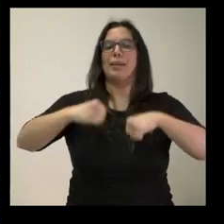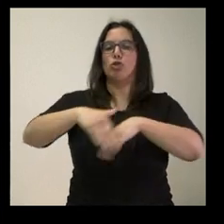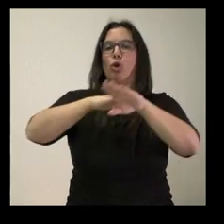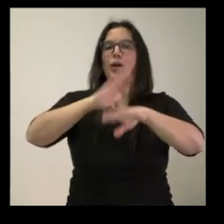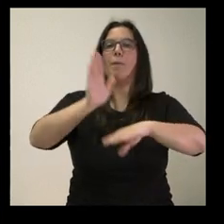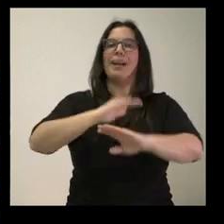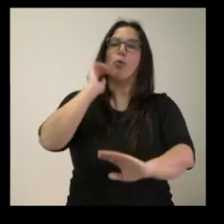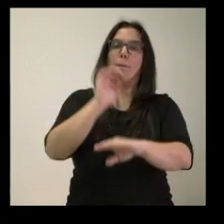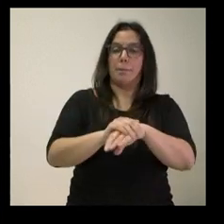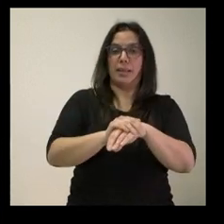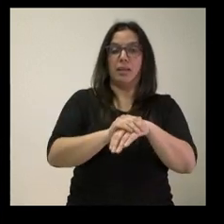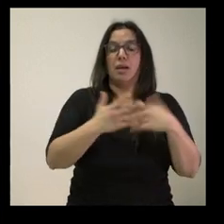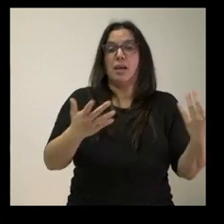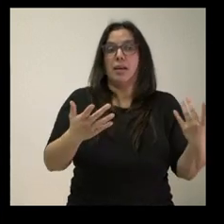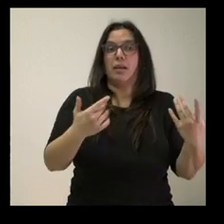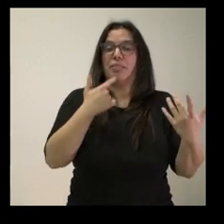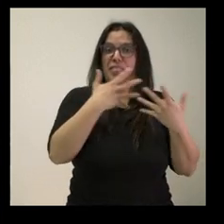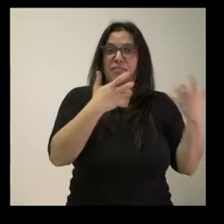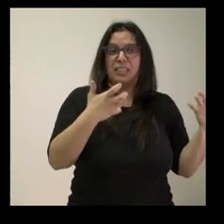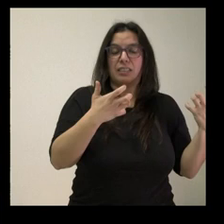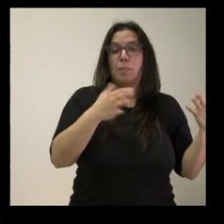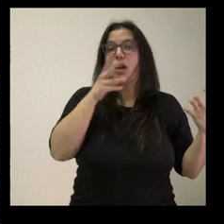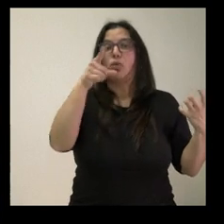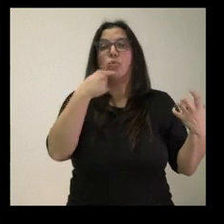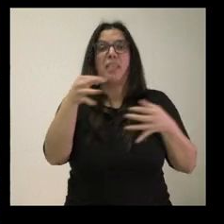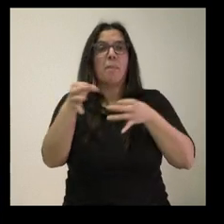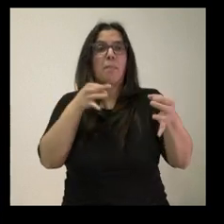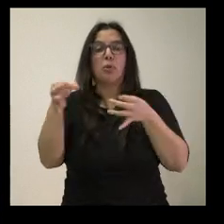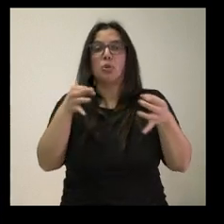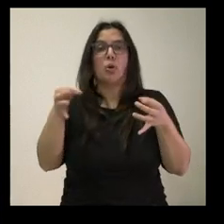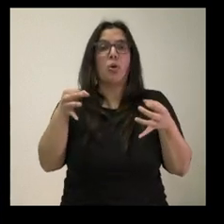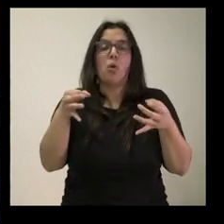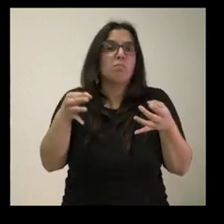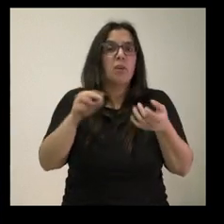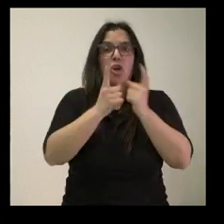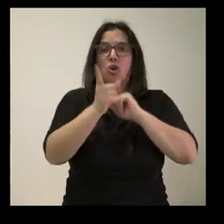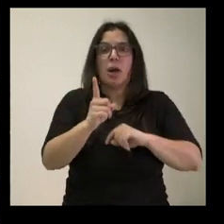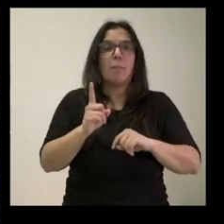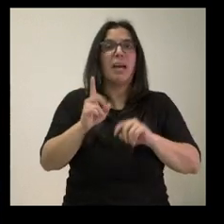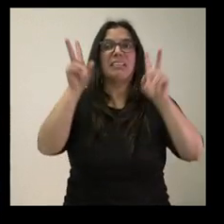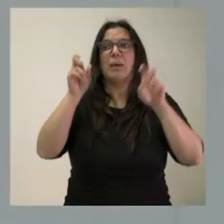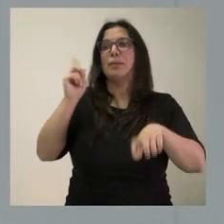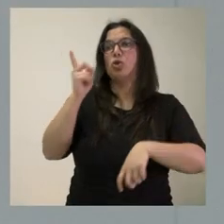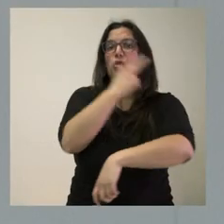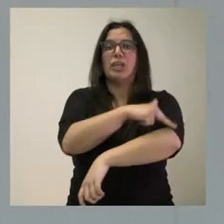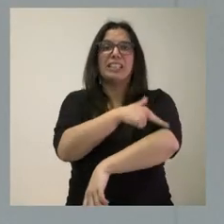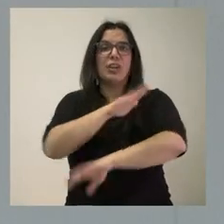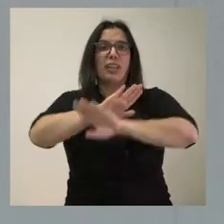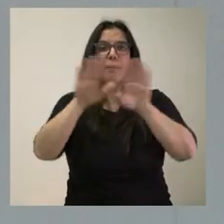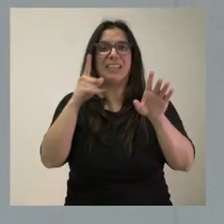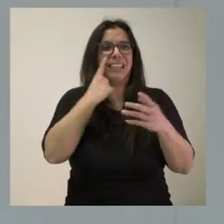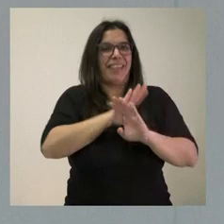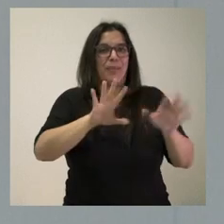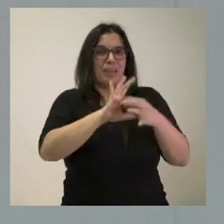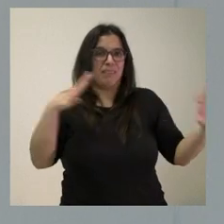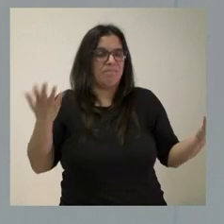esto si, como asegura usted ahora, en nada cambia el protocolo y es un tema meramente sanitario? Gracias. Sí, el pacto